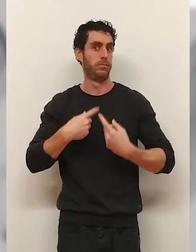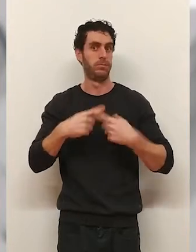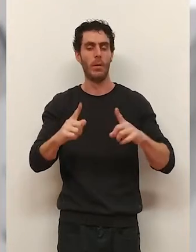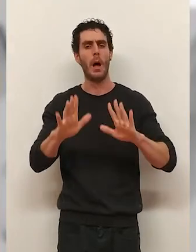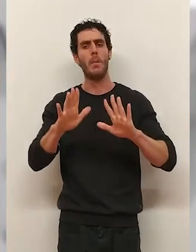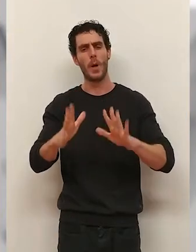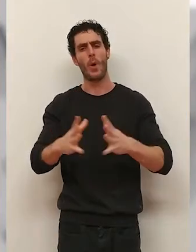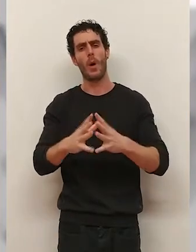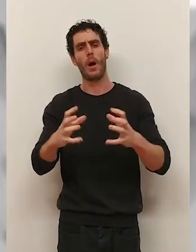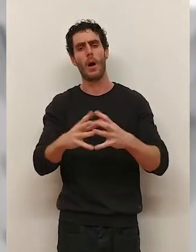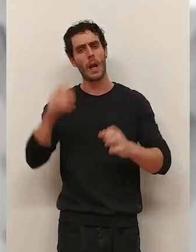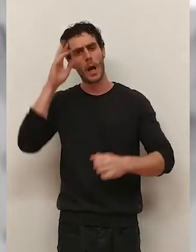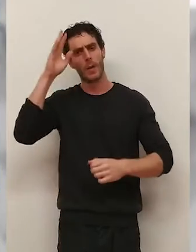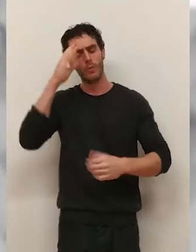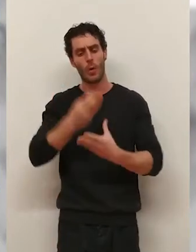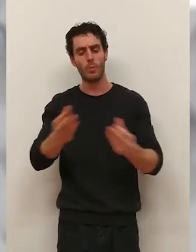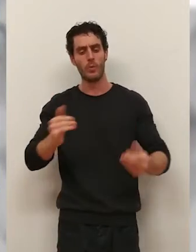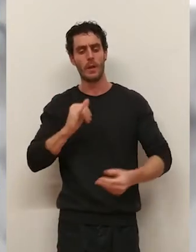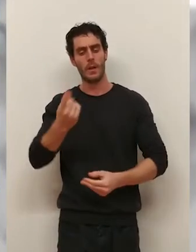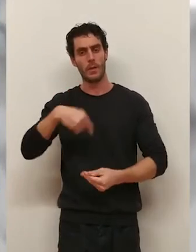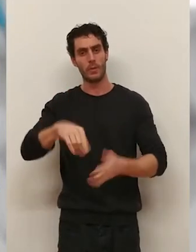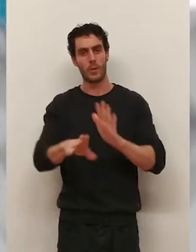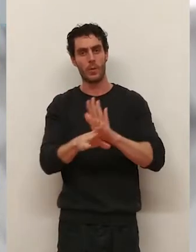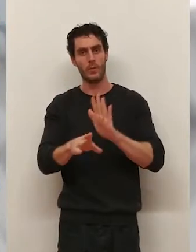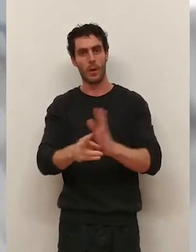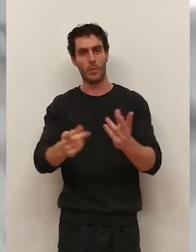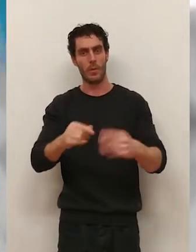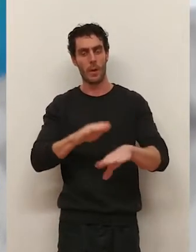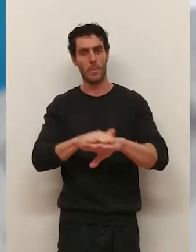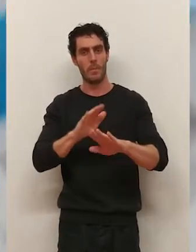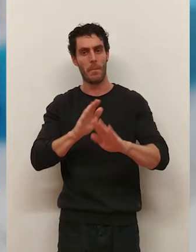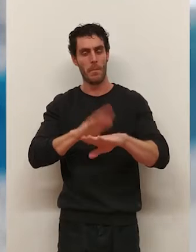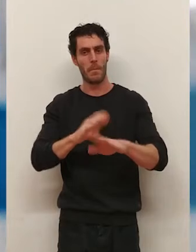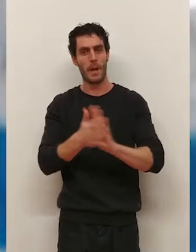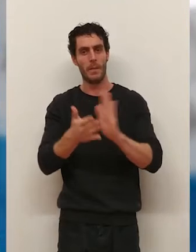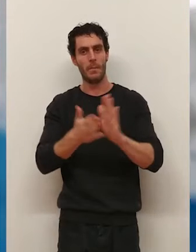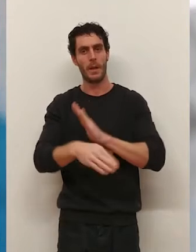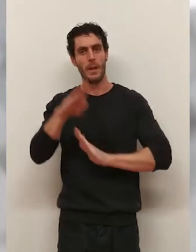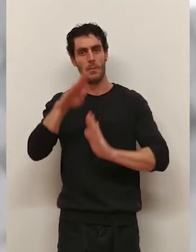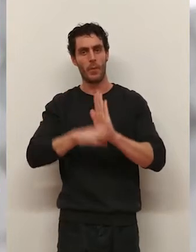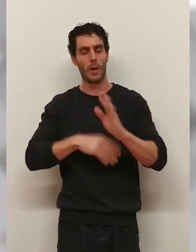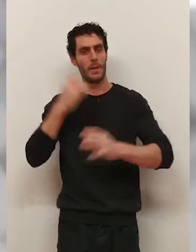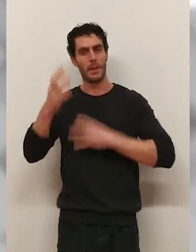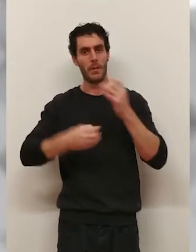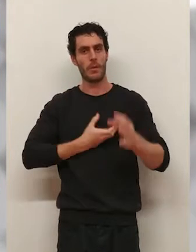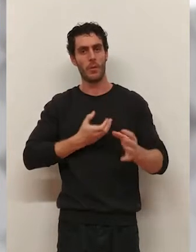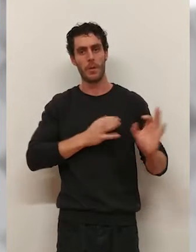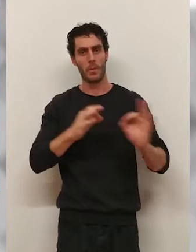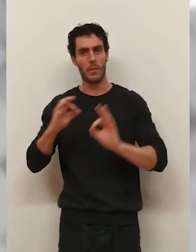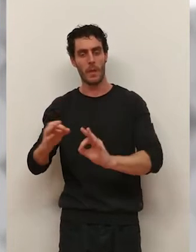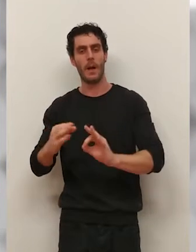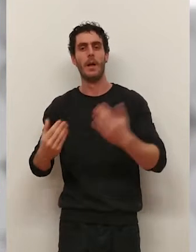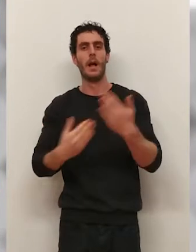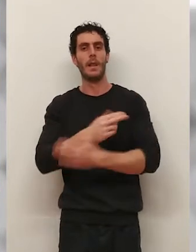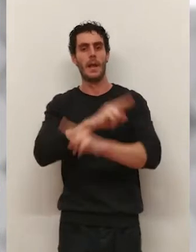pero que asume con ilusión. Seguimos en Logroño para contarles el amplio programa de actividades que el Ayuntamiento ha preparado con motivo